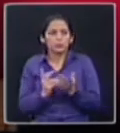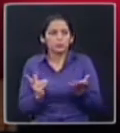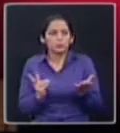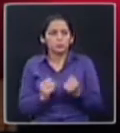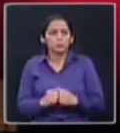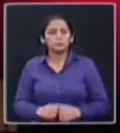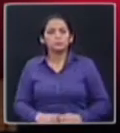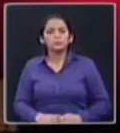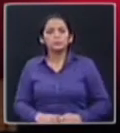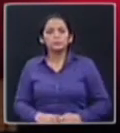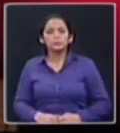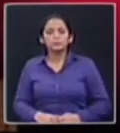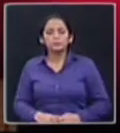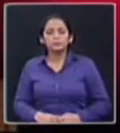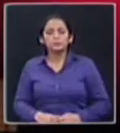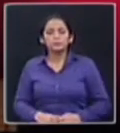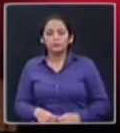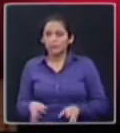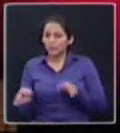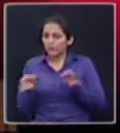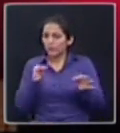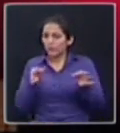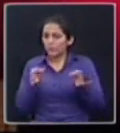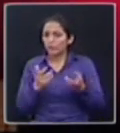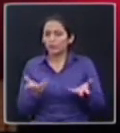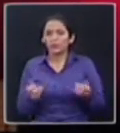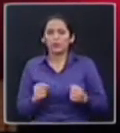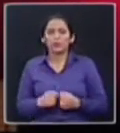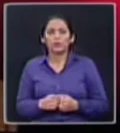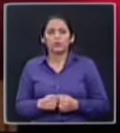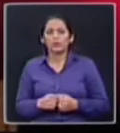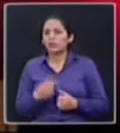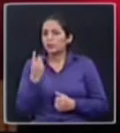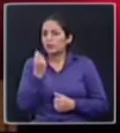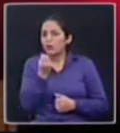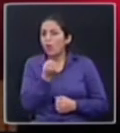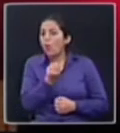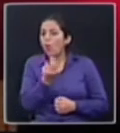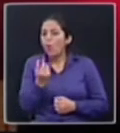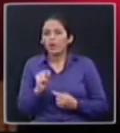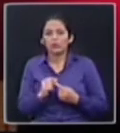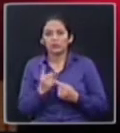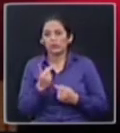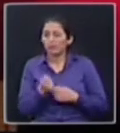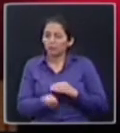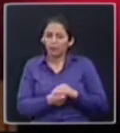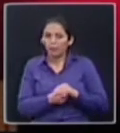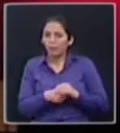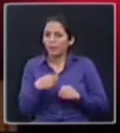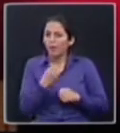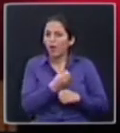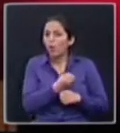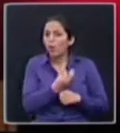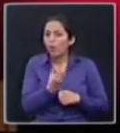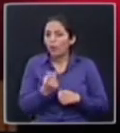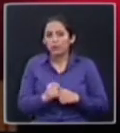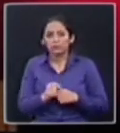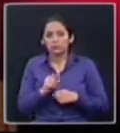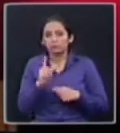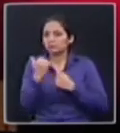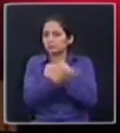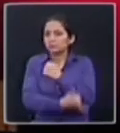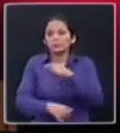del Departamento de Justicia, en donde se habló ya de las delaciones, se habló ya de los montos, se habló de los sobornos que se habían dado a los diferentes países y con la